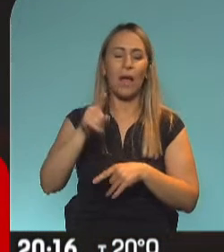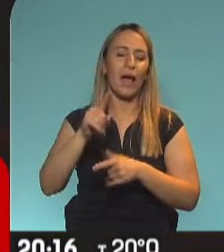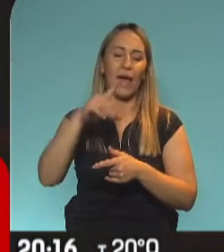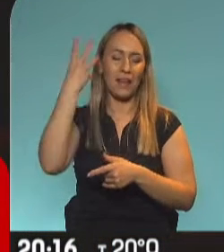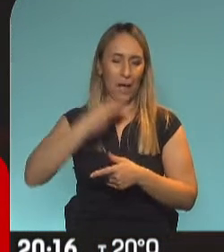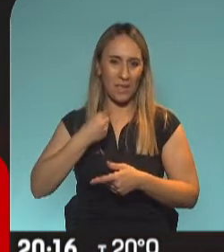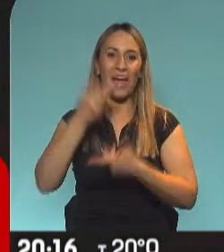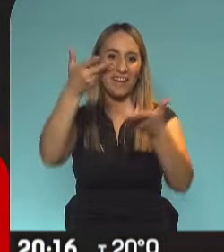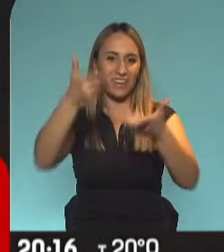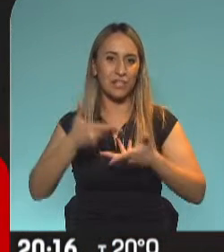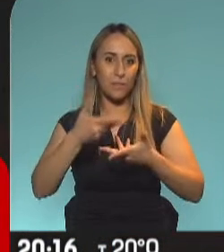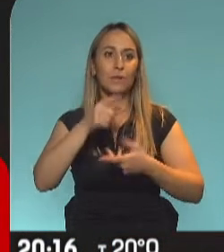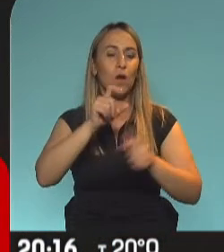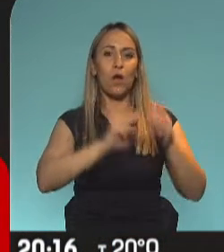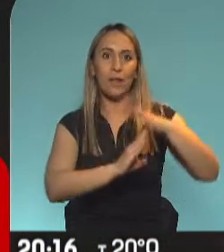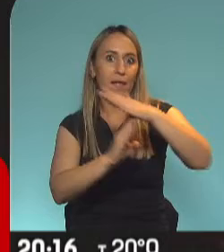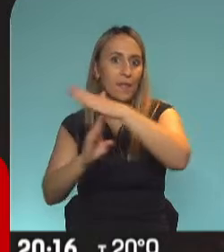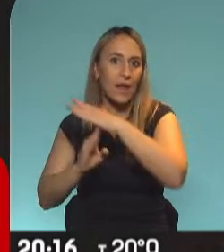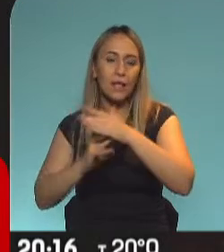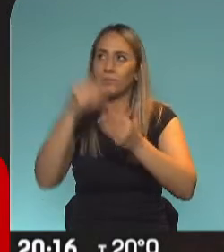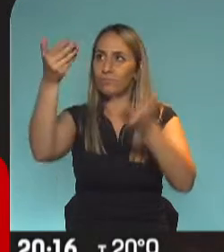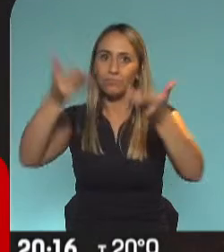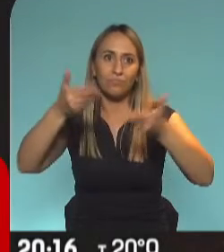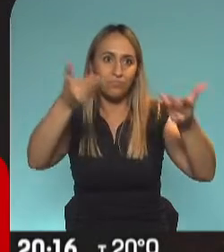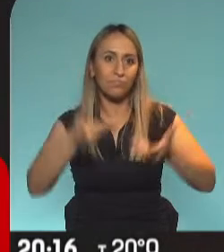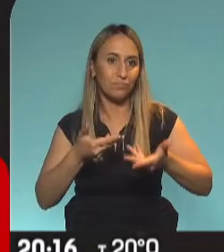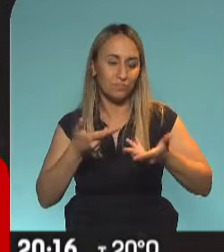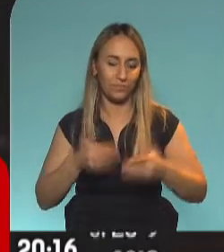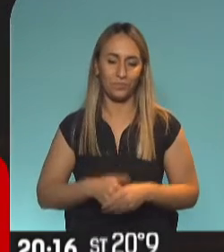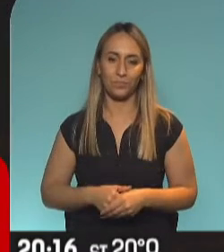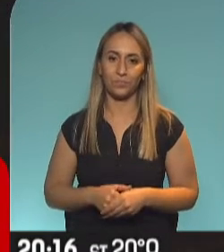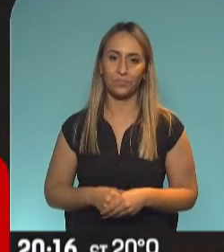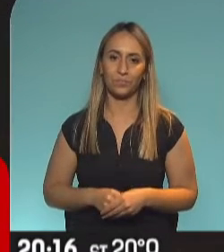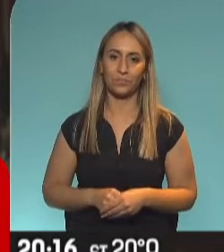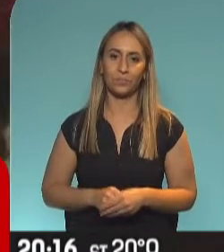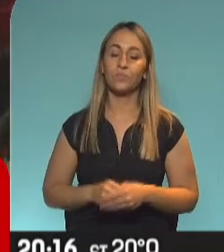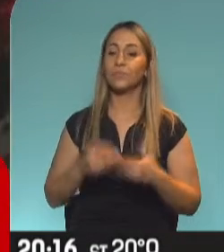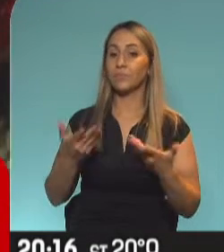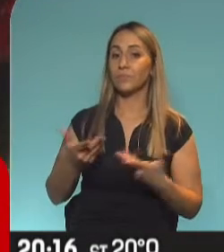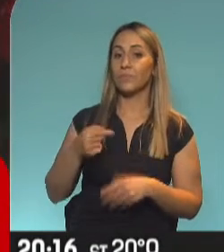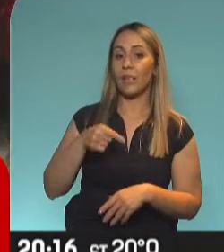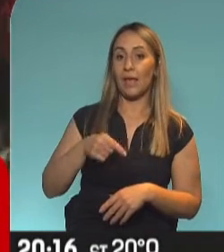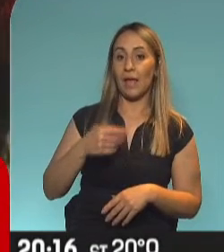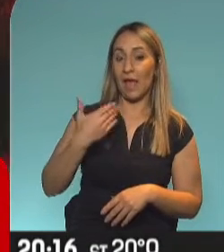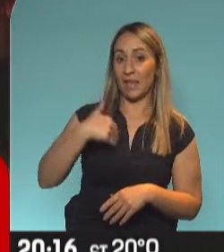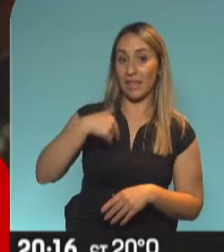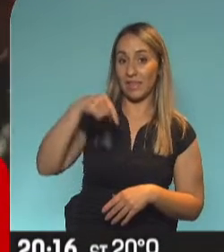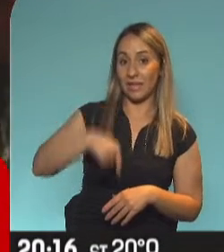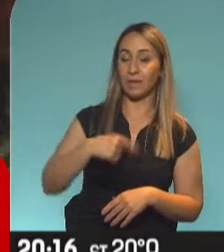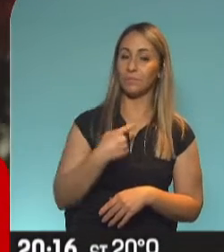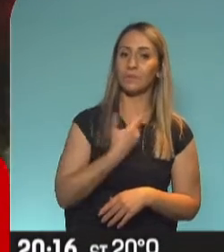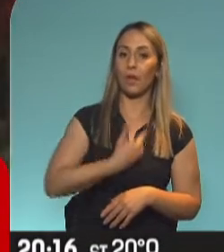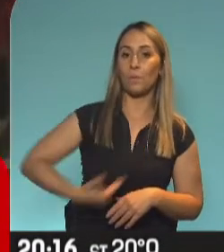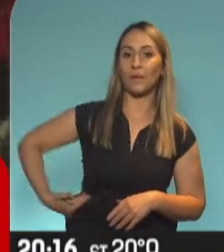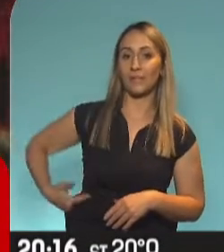o presencial, recibir a todos estos líderes regionales. En este caso, en el caso argentino, nosotros tenemos al presidente